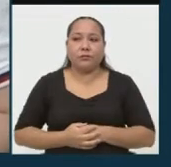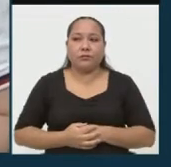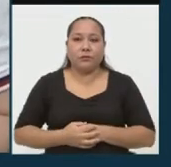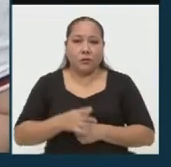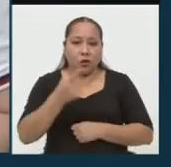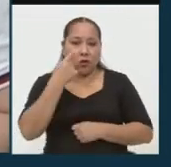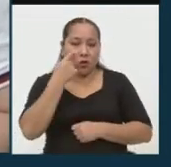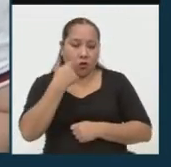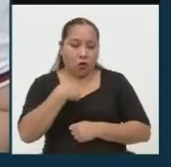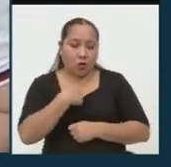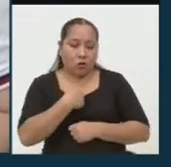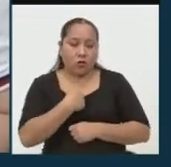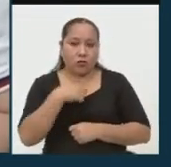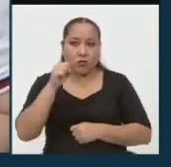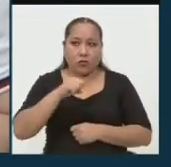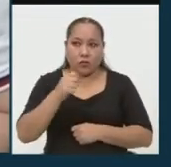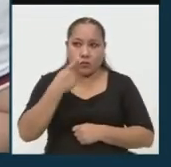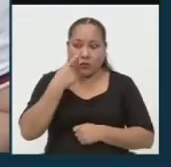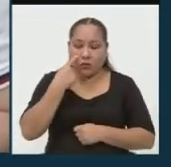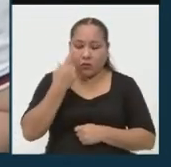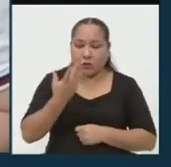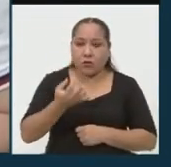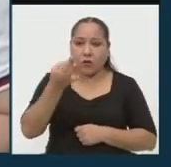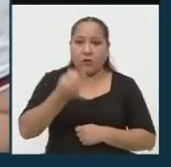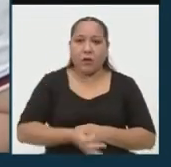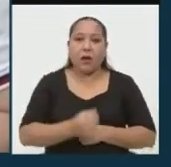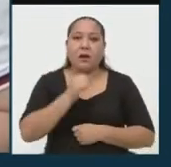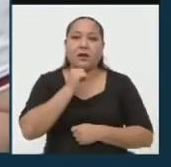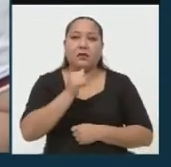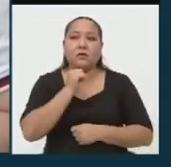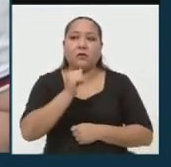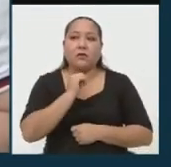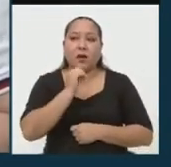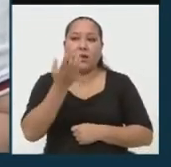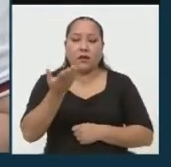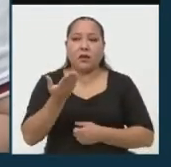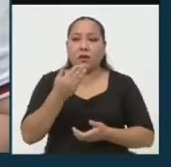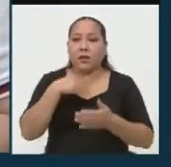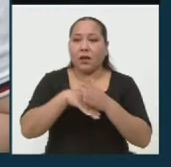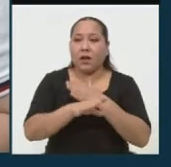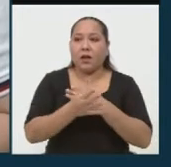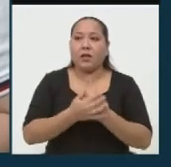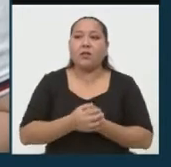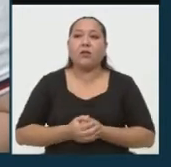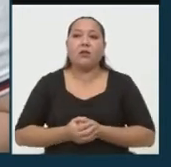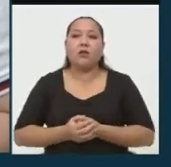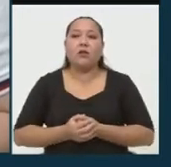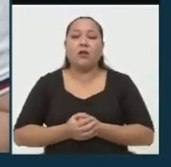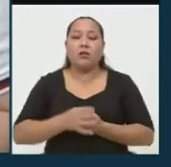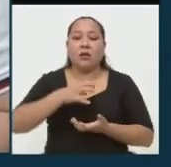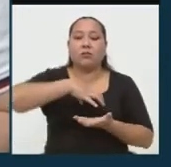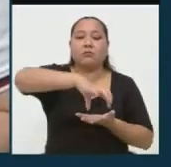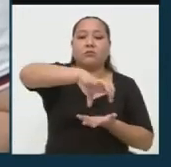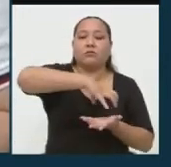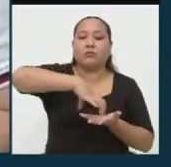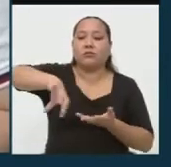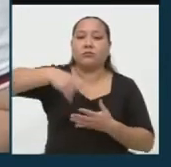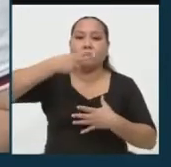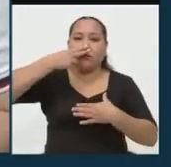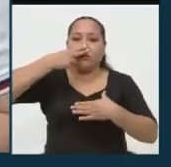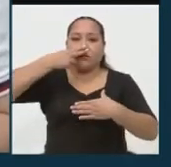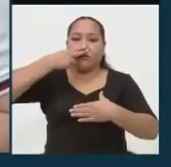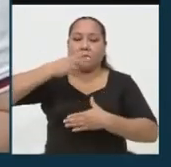Conozco de primera mano las deficiencias que existen con respecto a la distribución de oxígeno